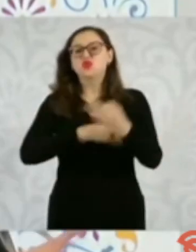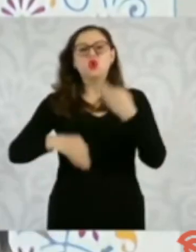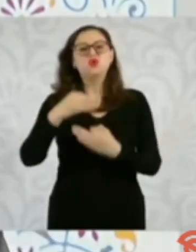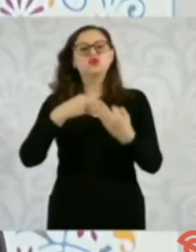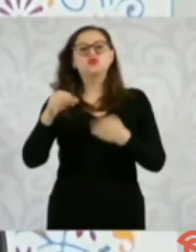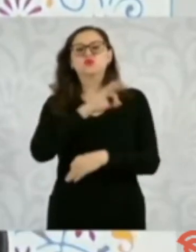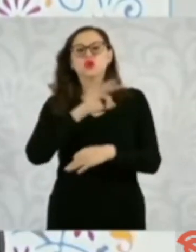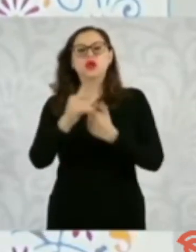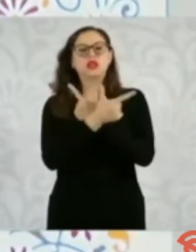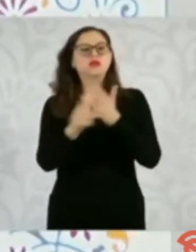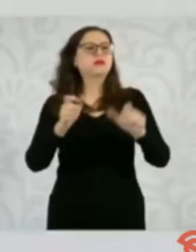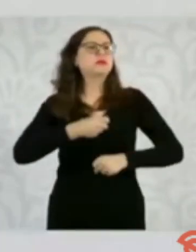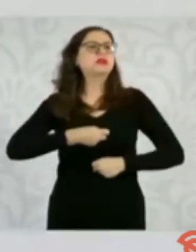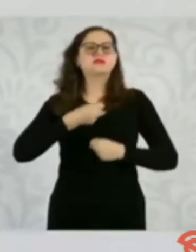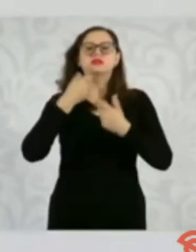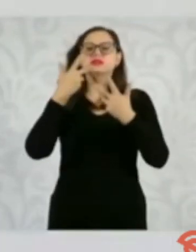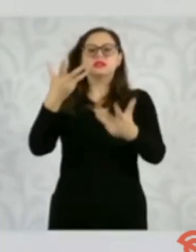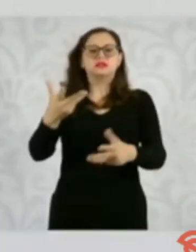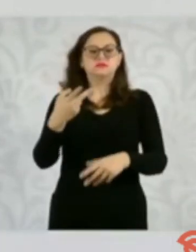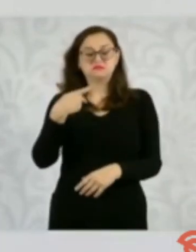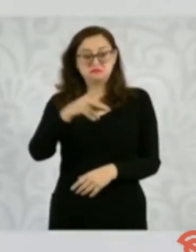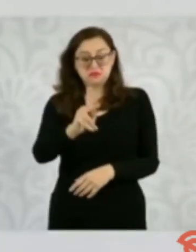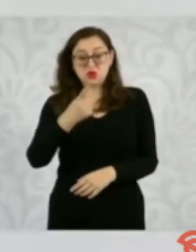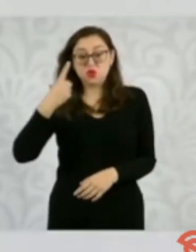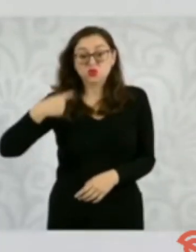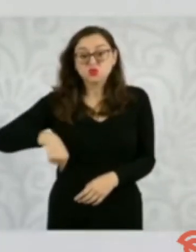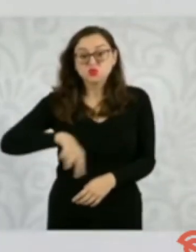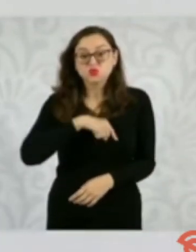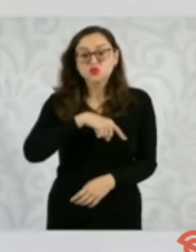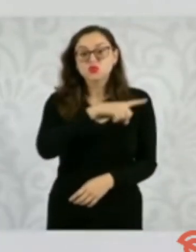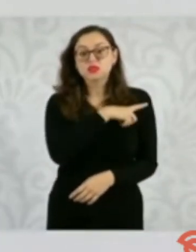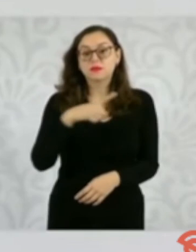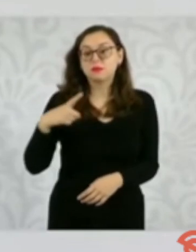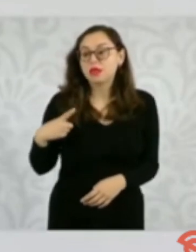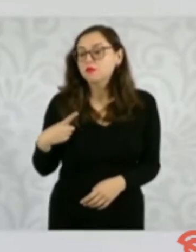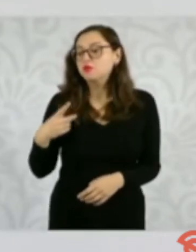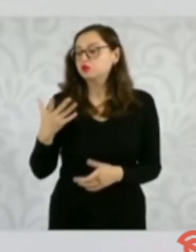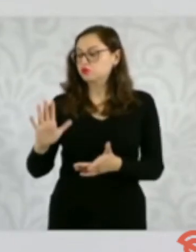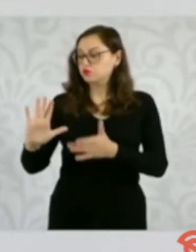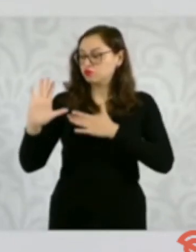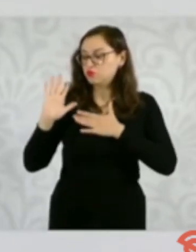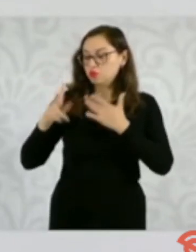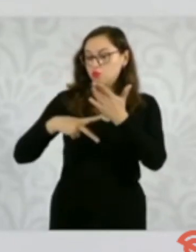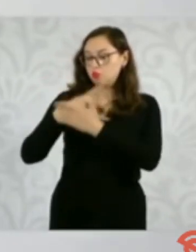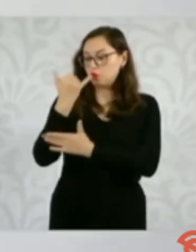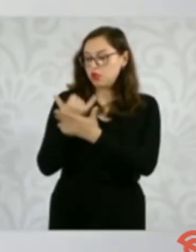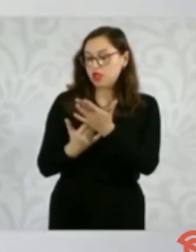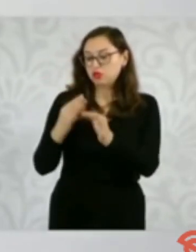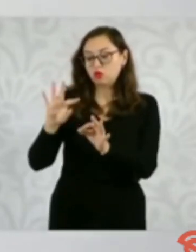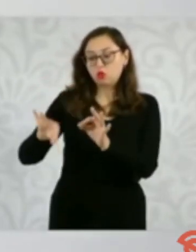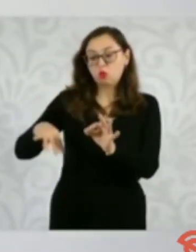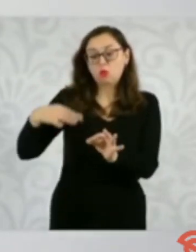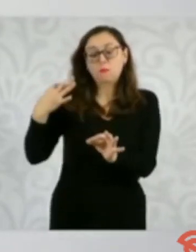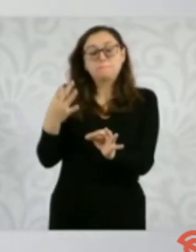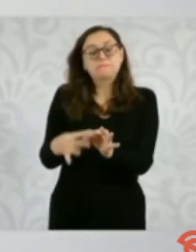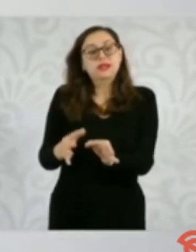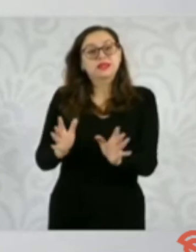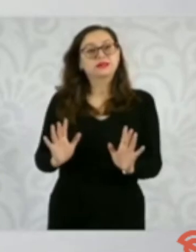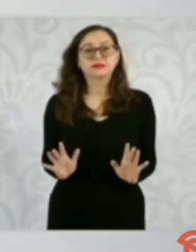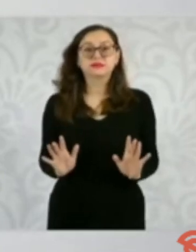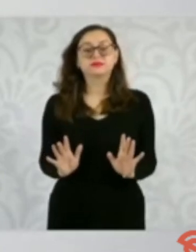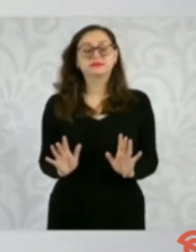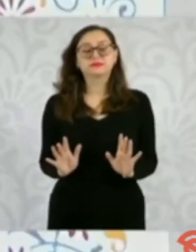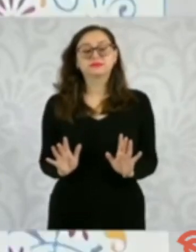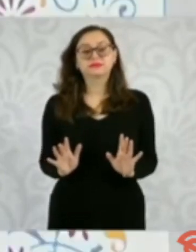en un programa de radio. Pero nosotros tenemos que cumplir con un proyecto de nación al que nos comprometimos.